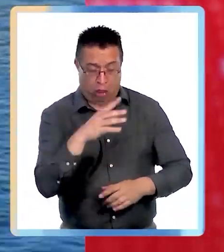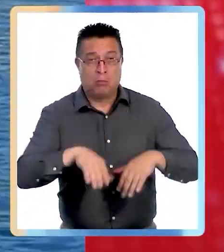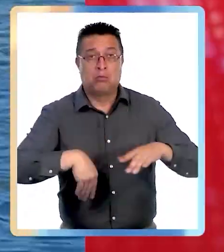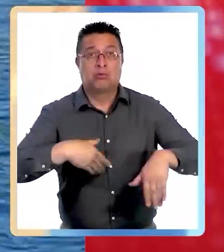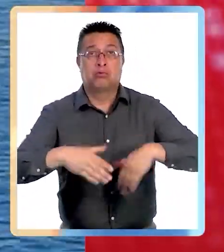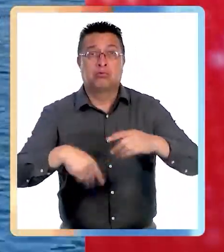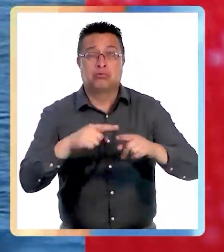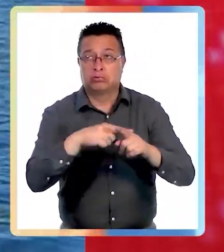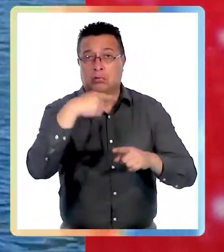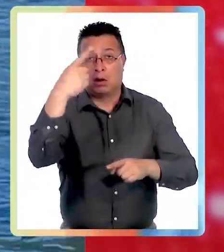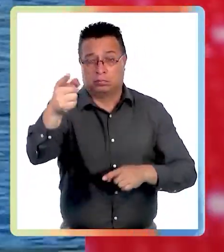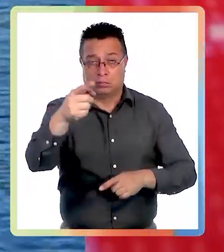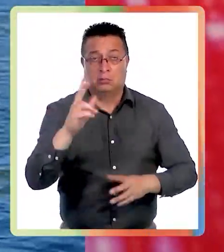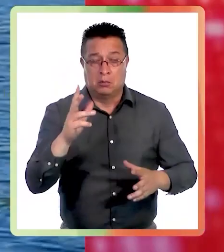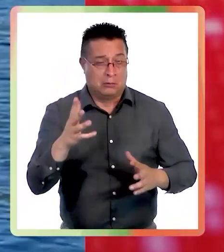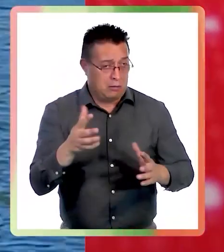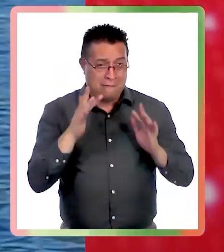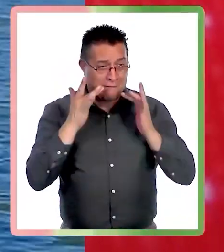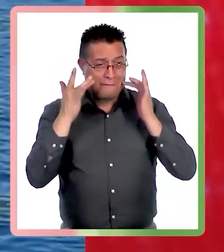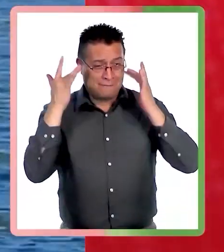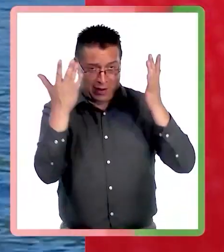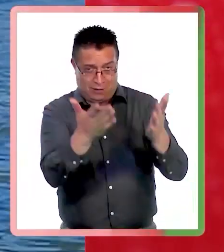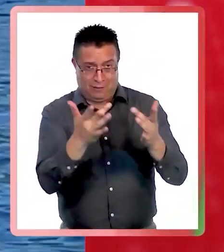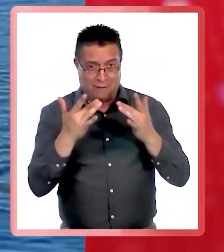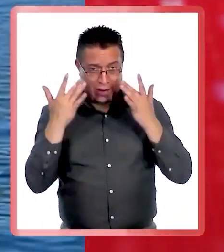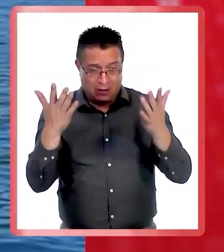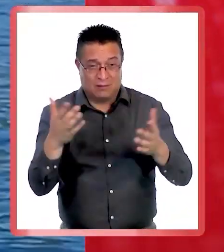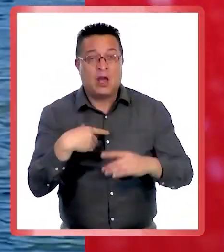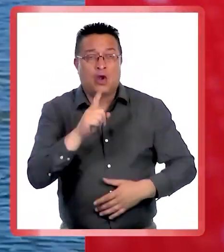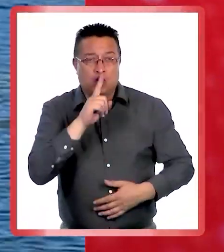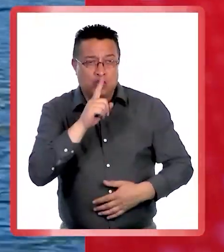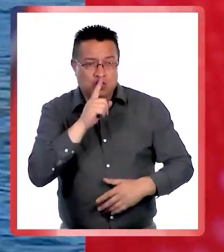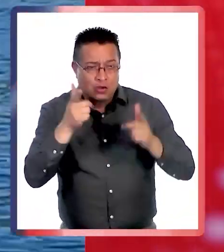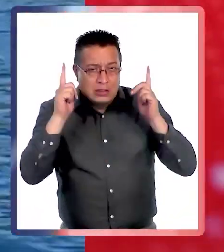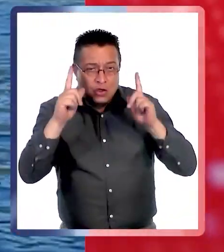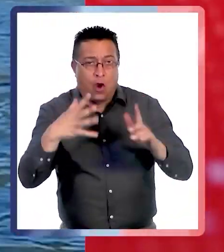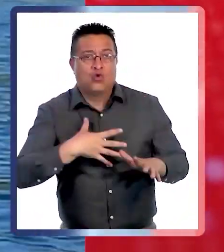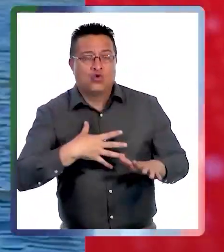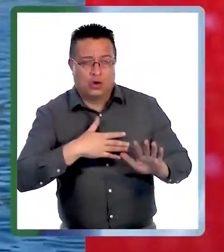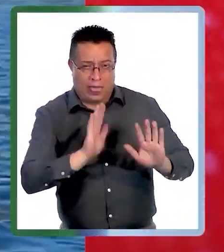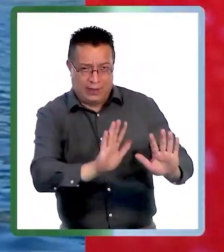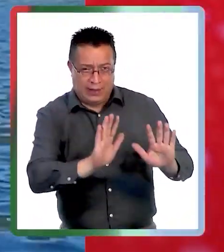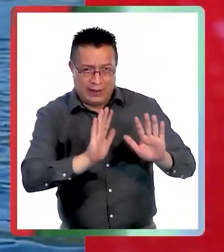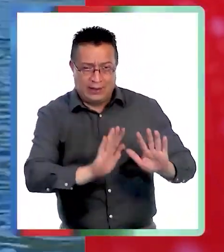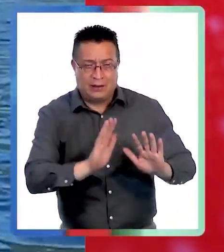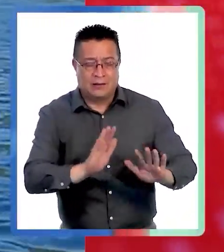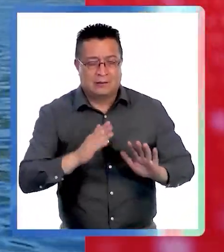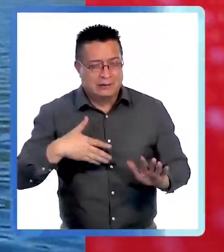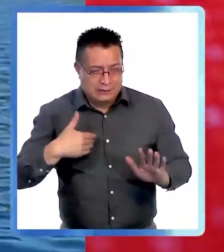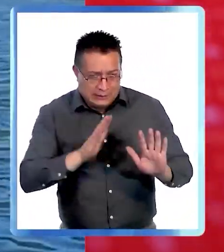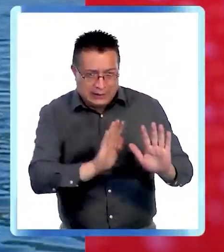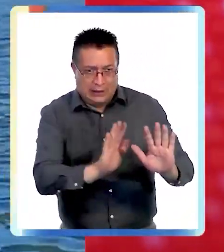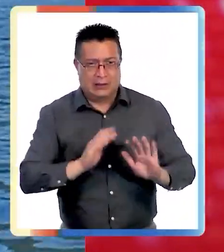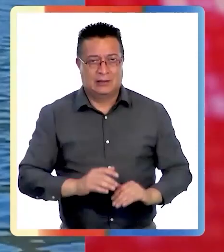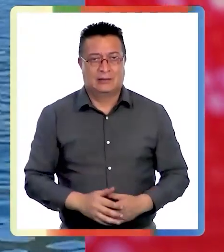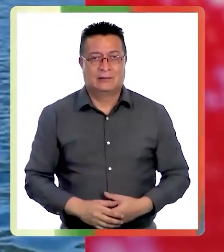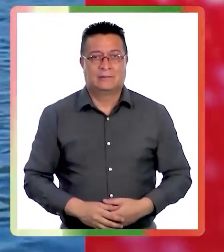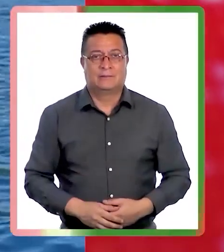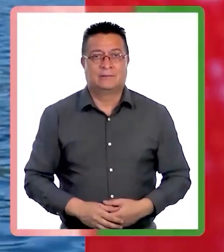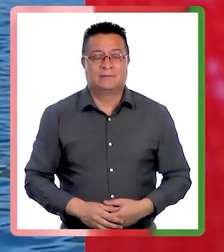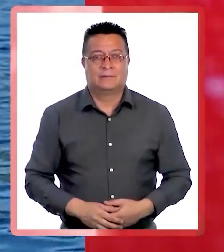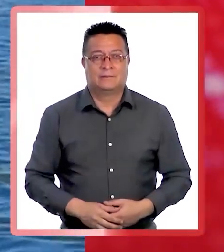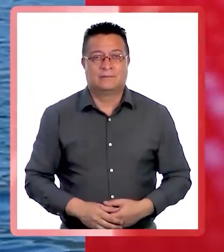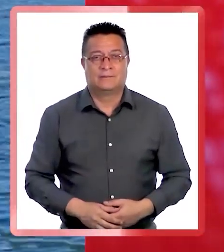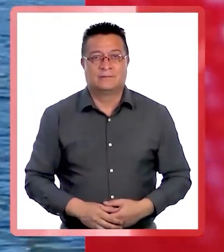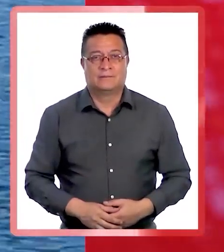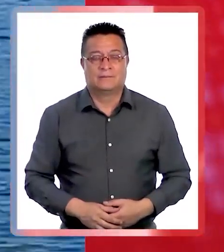¡Está cruzando! ¡Está cagado la risa! ¡Está nadando! ¡Ya, shh! ¡No me tambuya con esa azúcar! ¡Pobrecito! ¿Le puedo